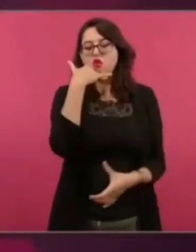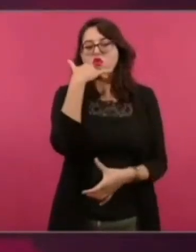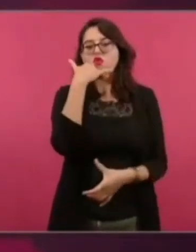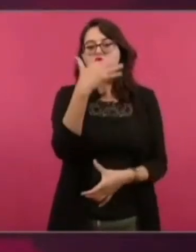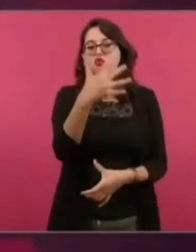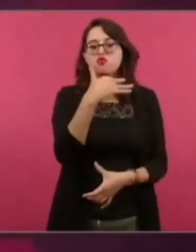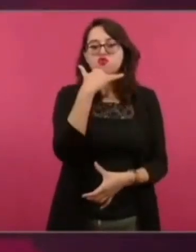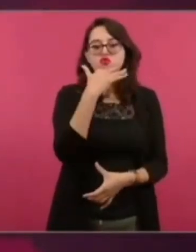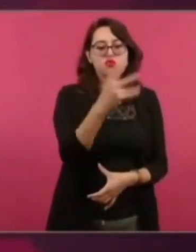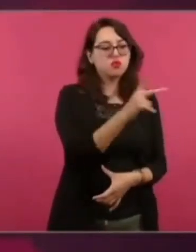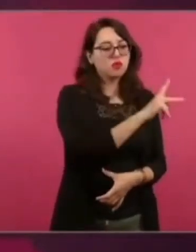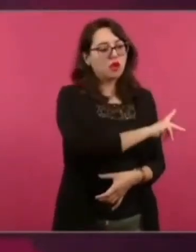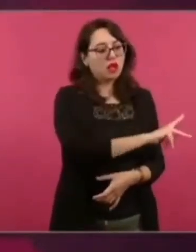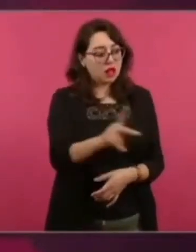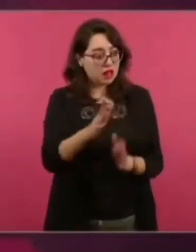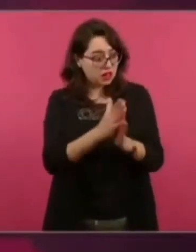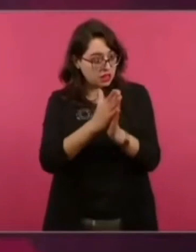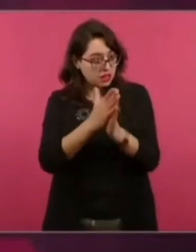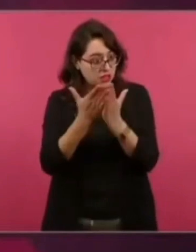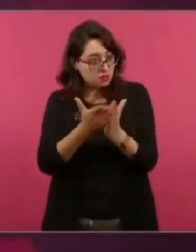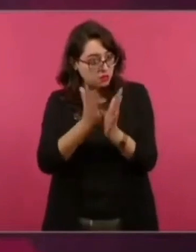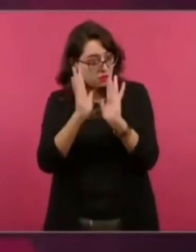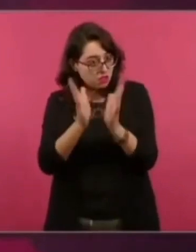Ni siquiera han leído los libros